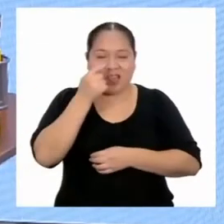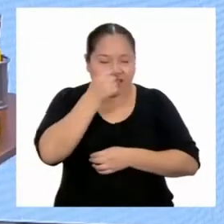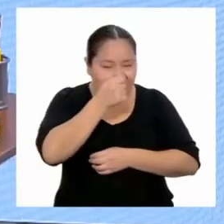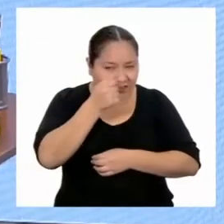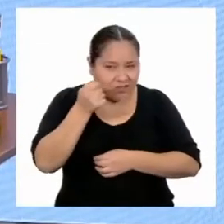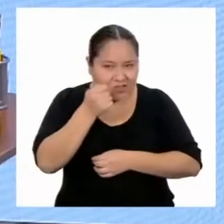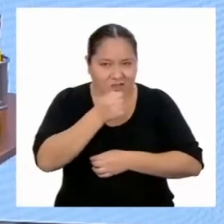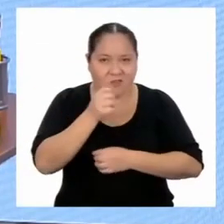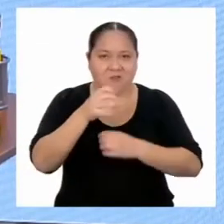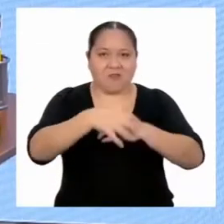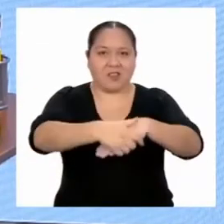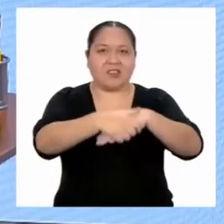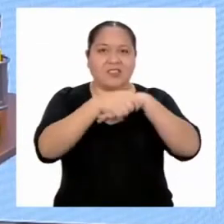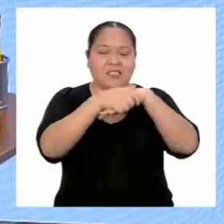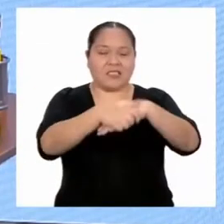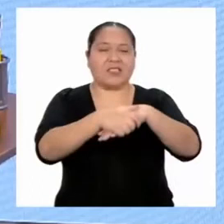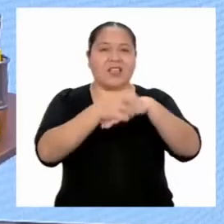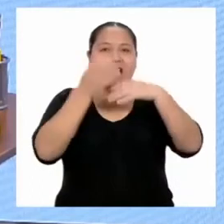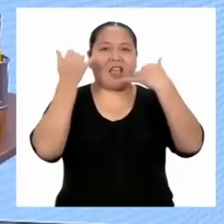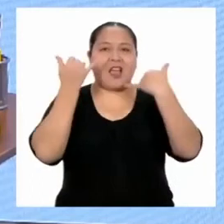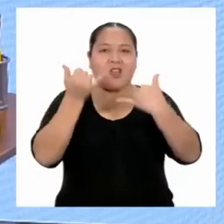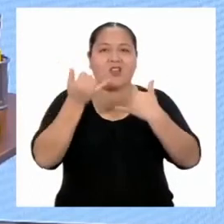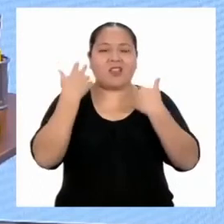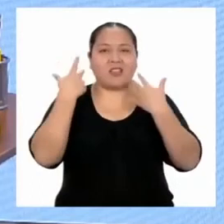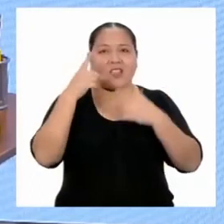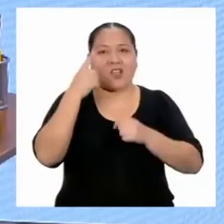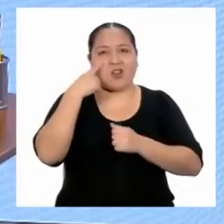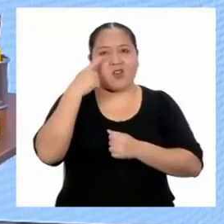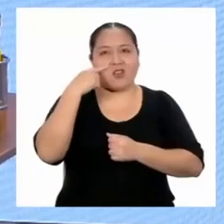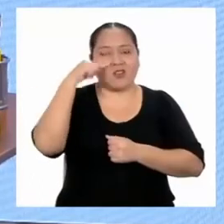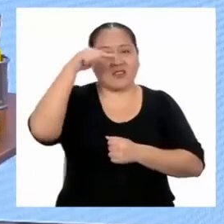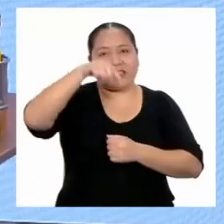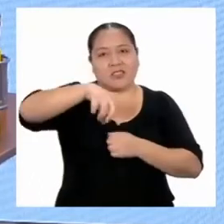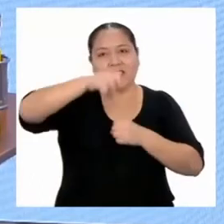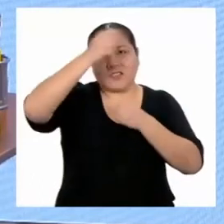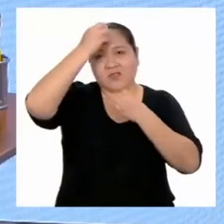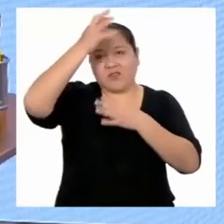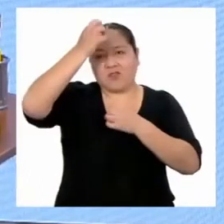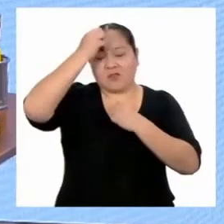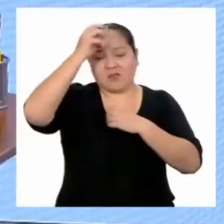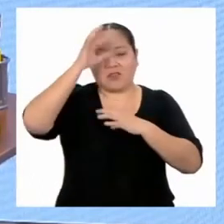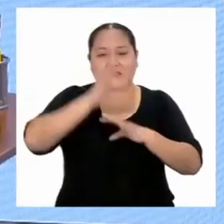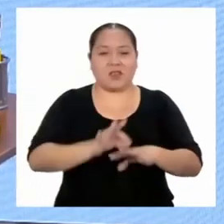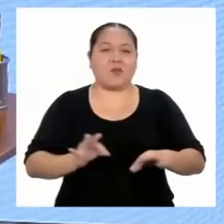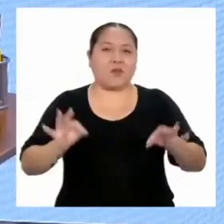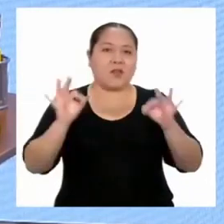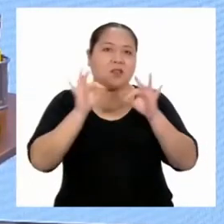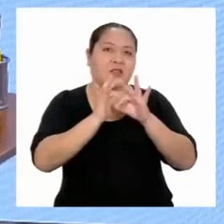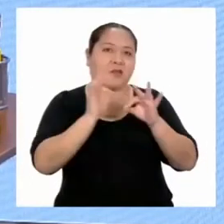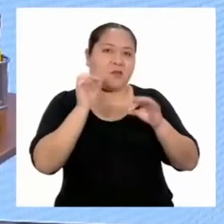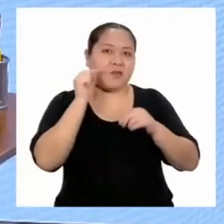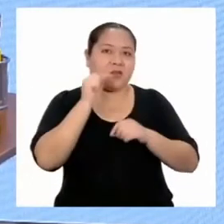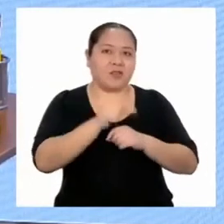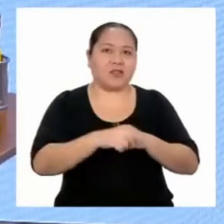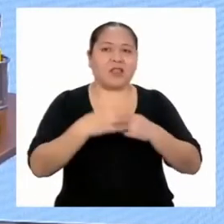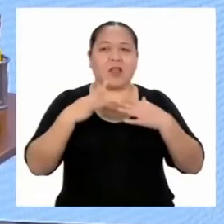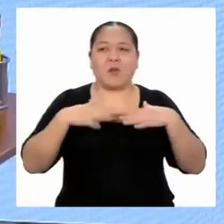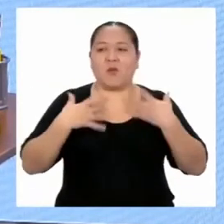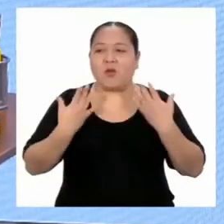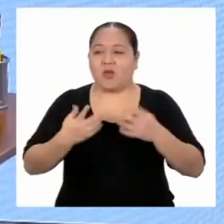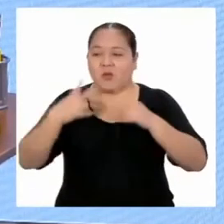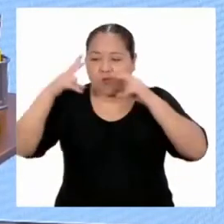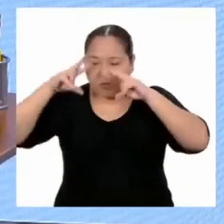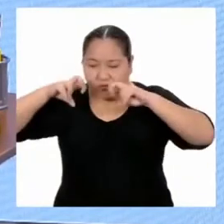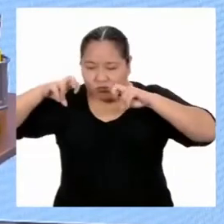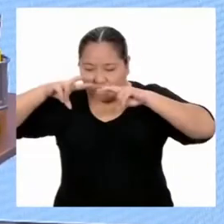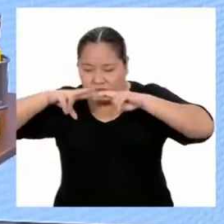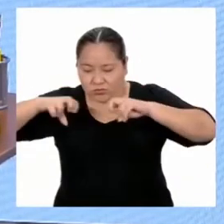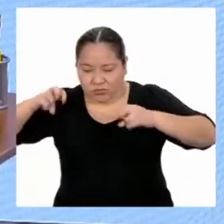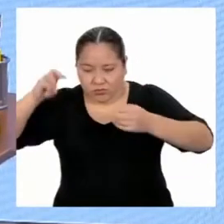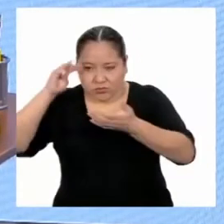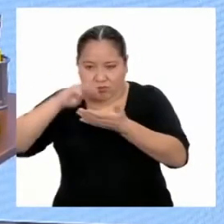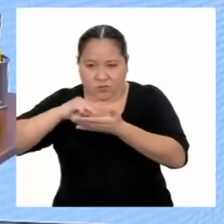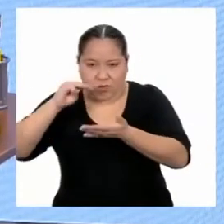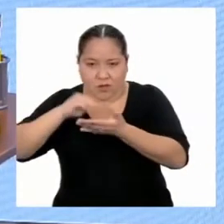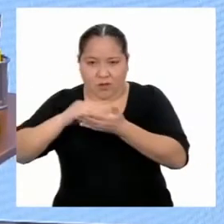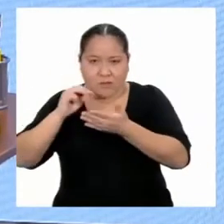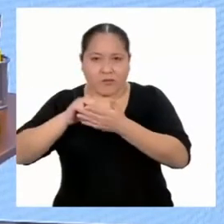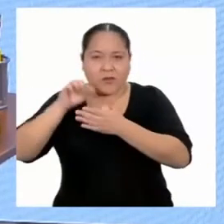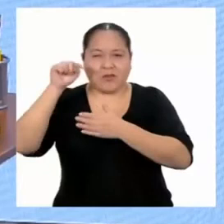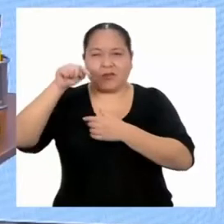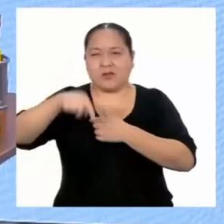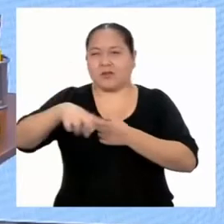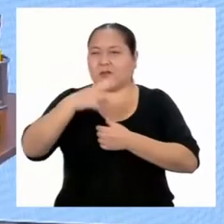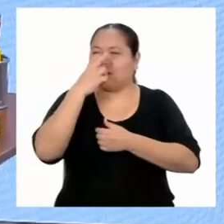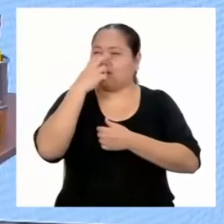¡Felicitaciones! Ahora ya conocemos esta información tan valiosa y así podremos seguir investigando más sobre este